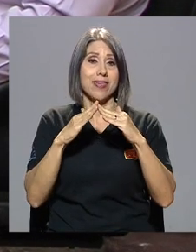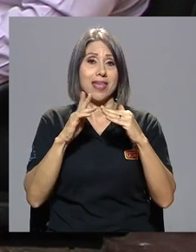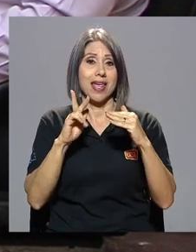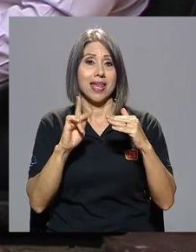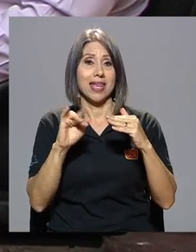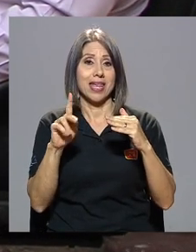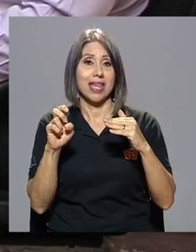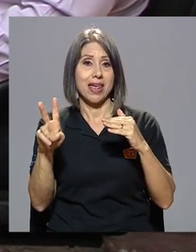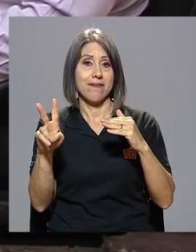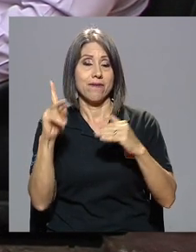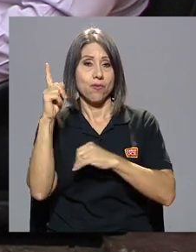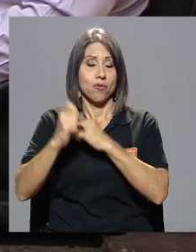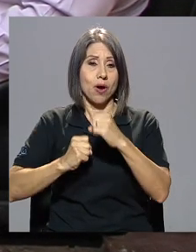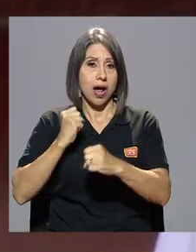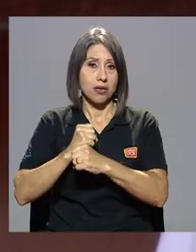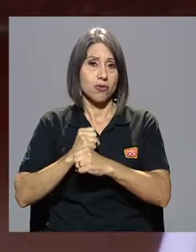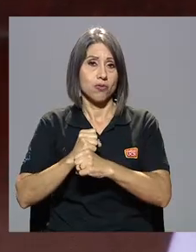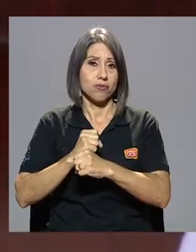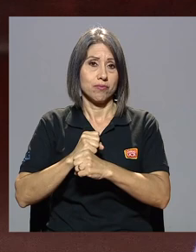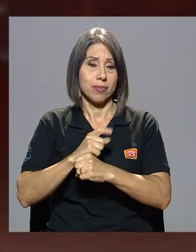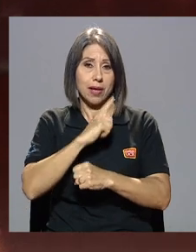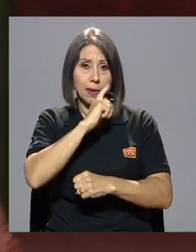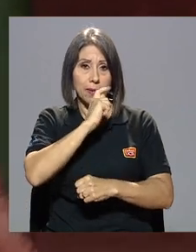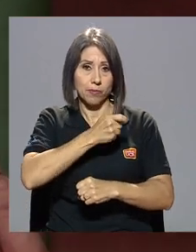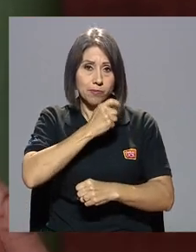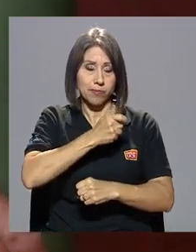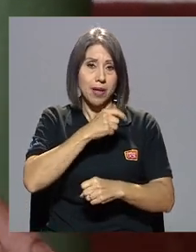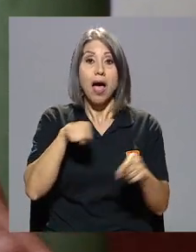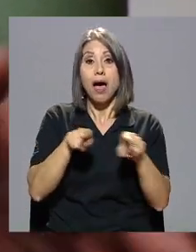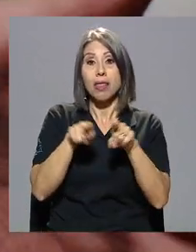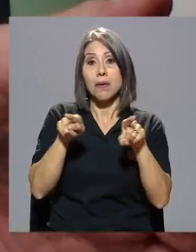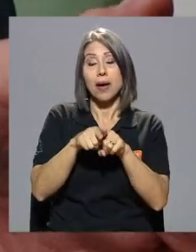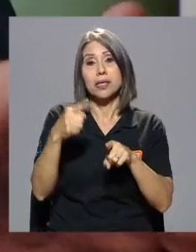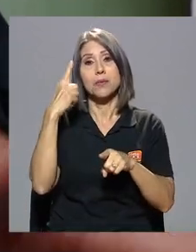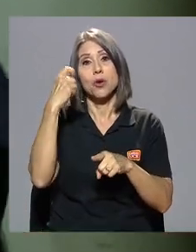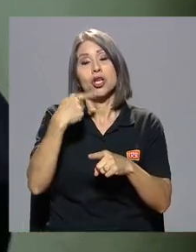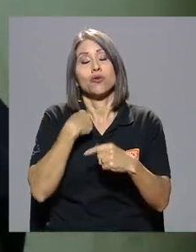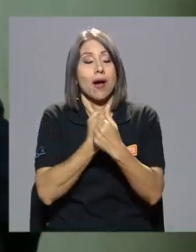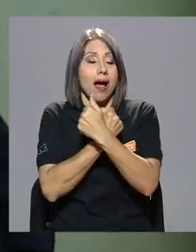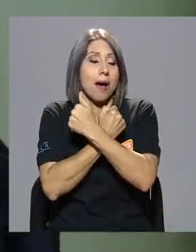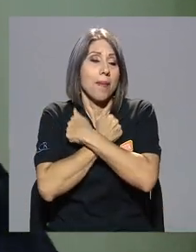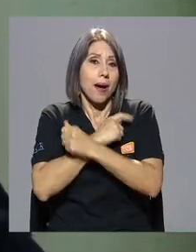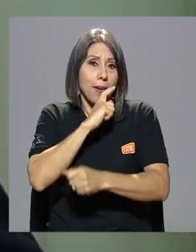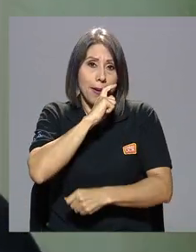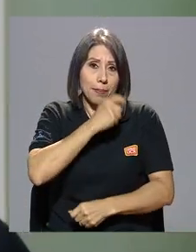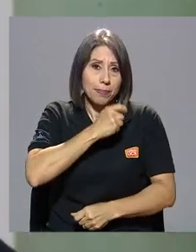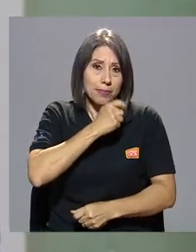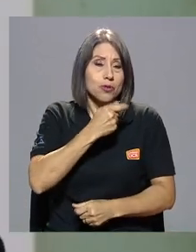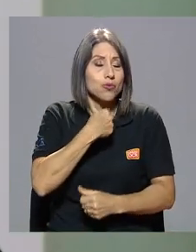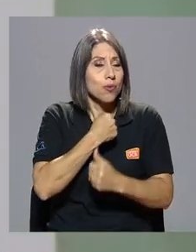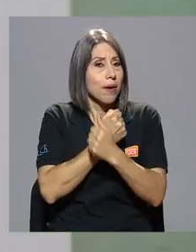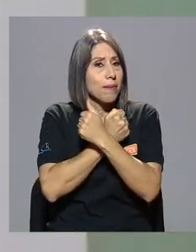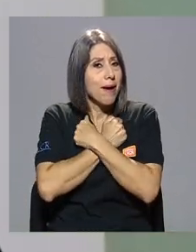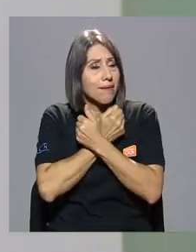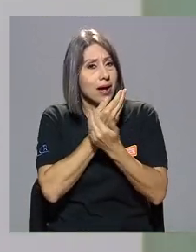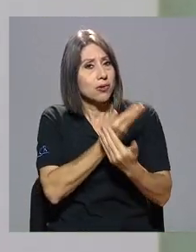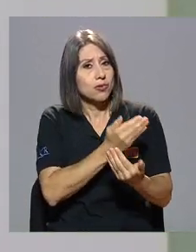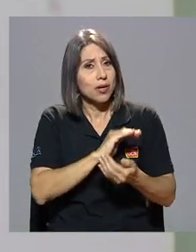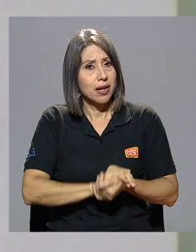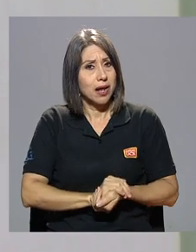pero además porque porque amaba a Kiev y amaban a los ucranianos